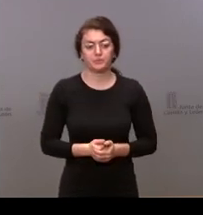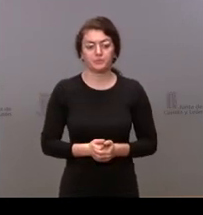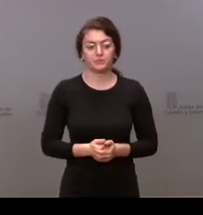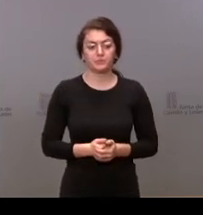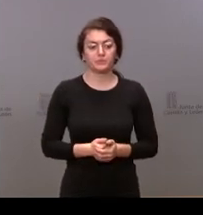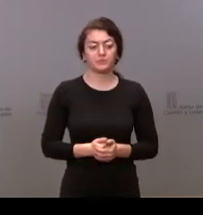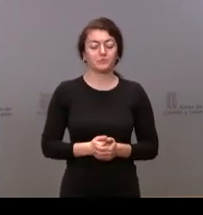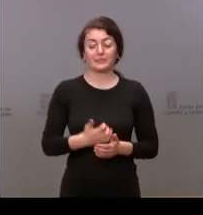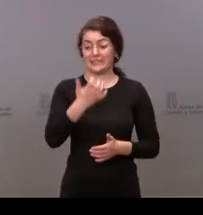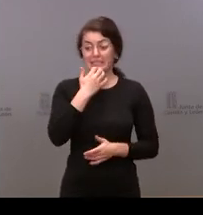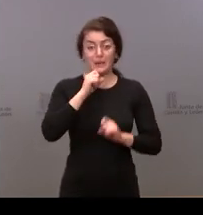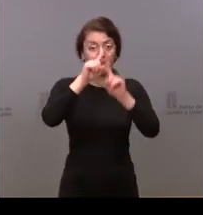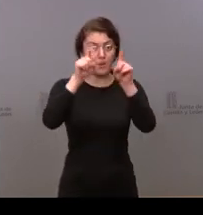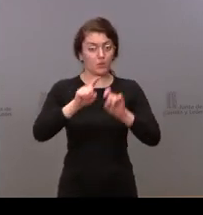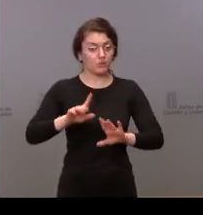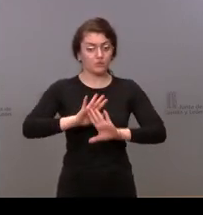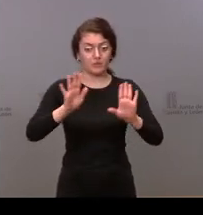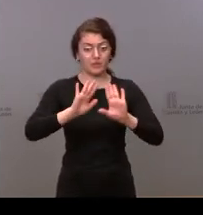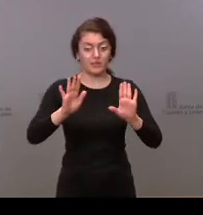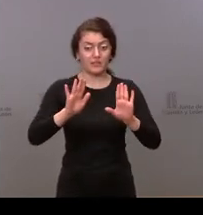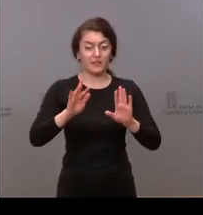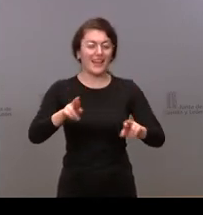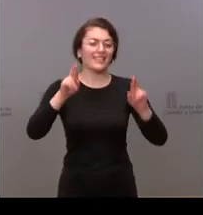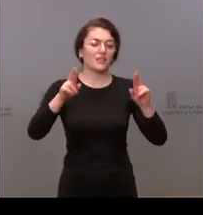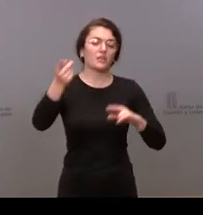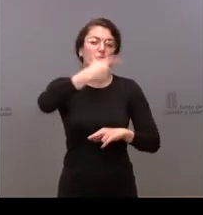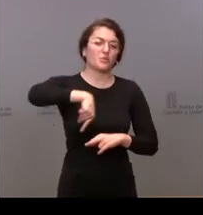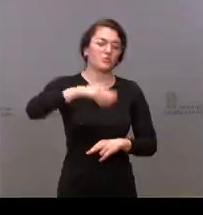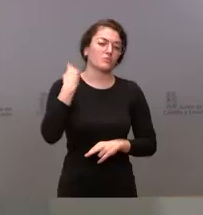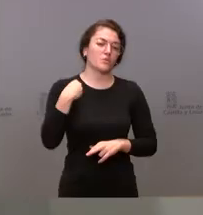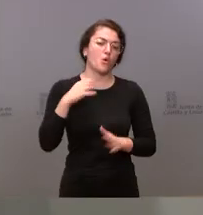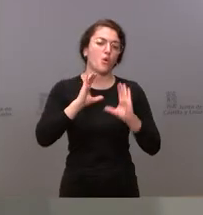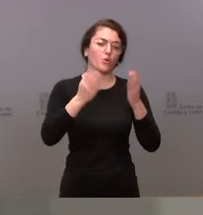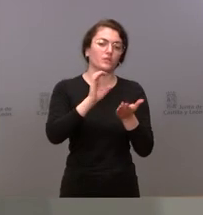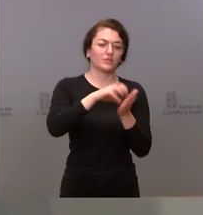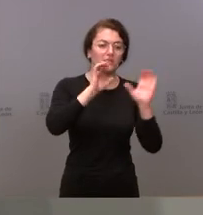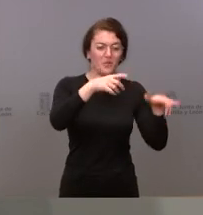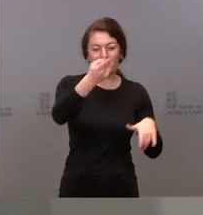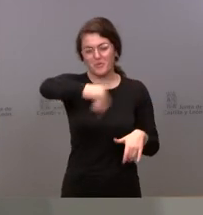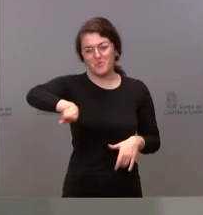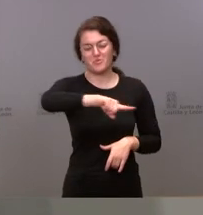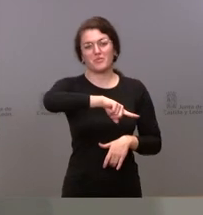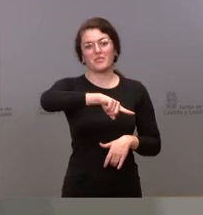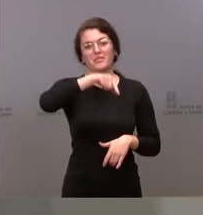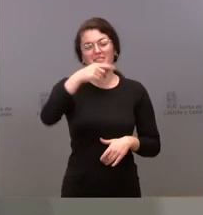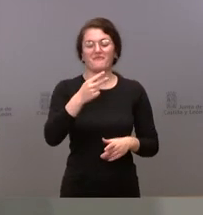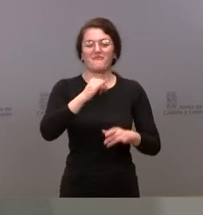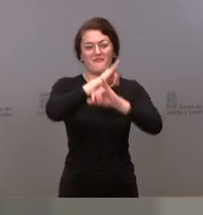pues si no hay más preguntas les deseamos a todos ustedes el nombre de la Junta de Castilla y León y a todas las personas de Castilla y una feliz Navidad